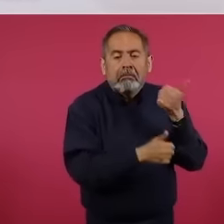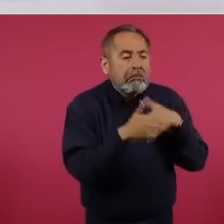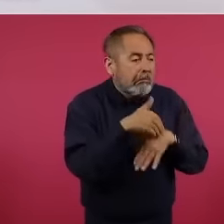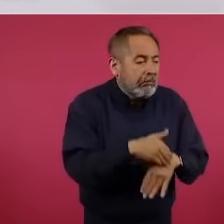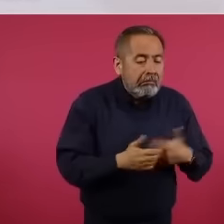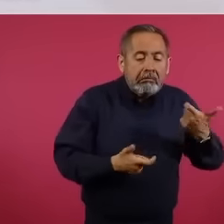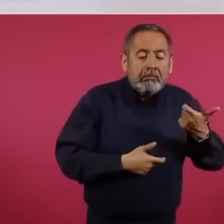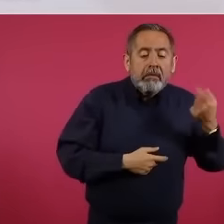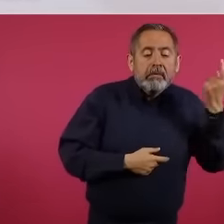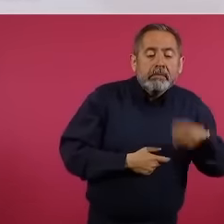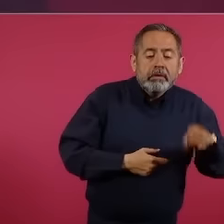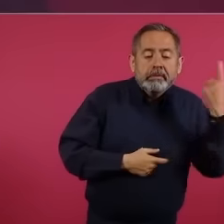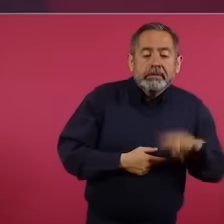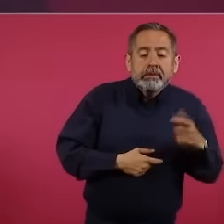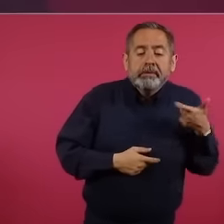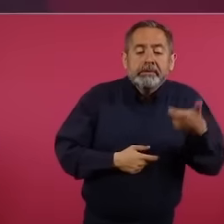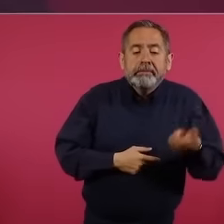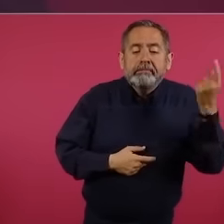Económico.